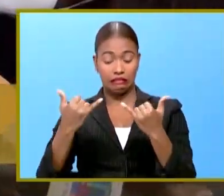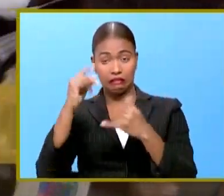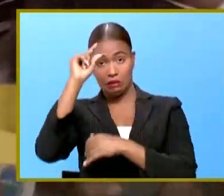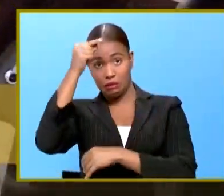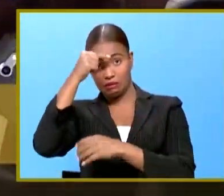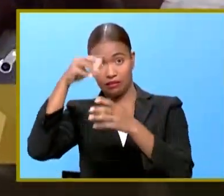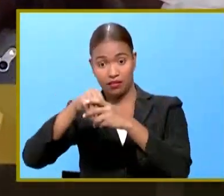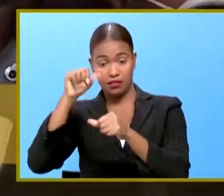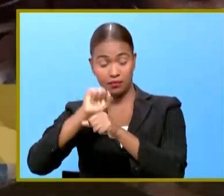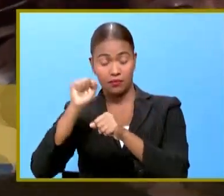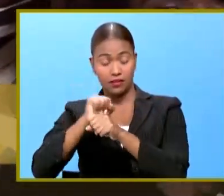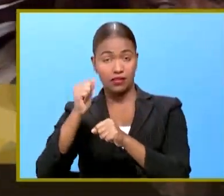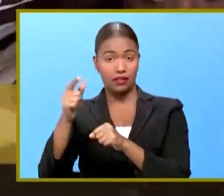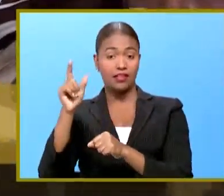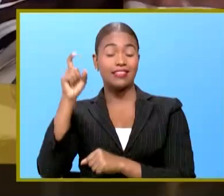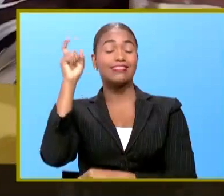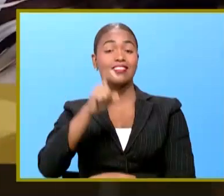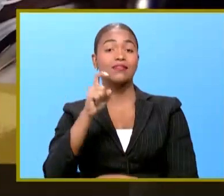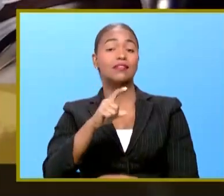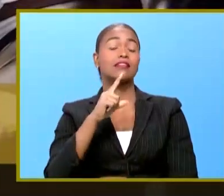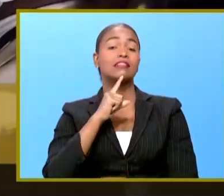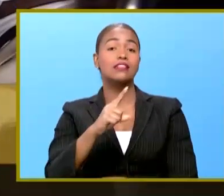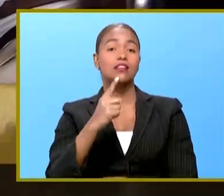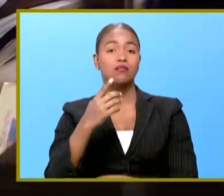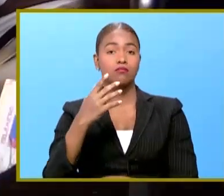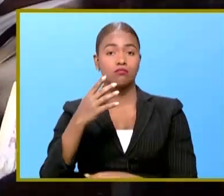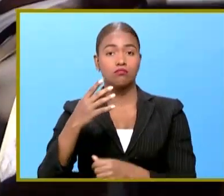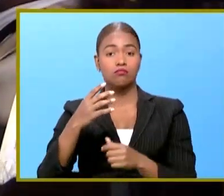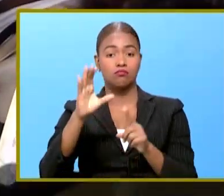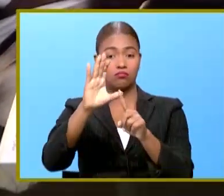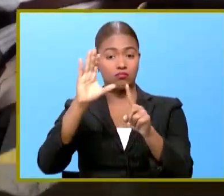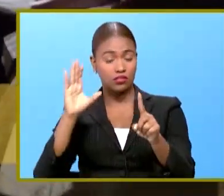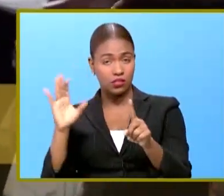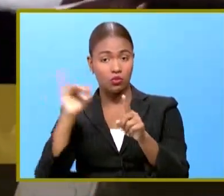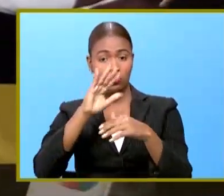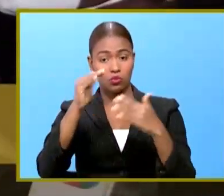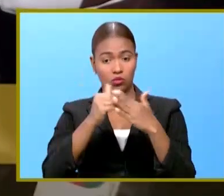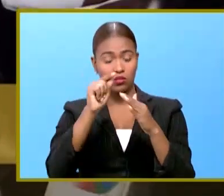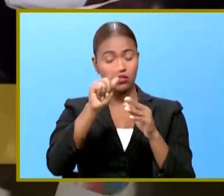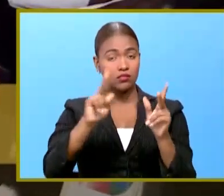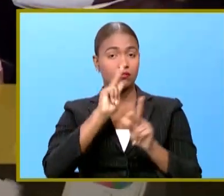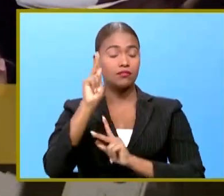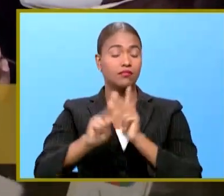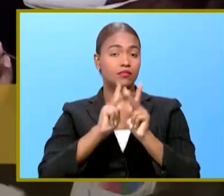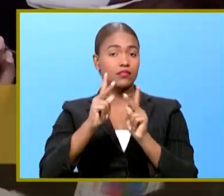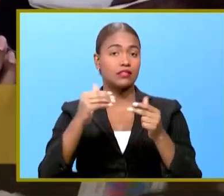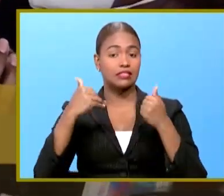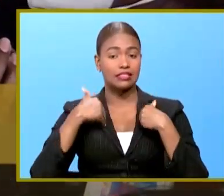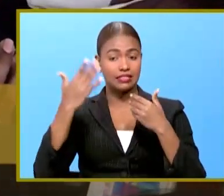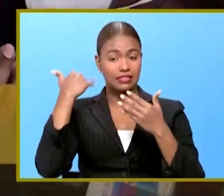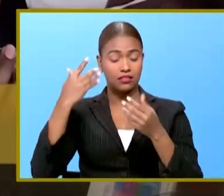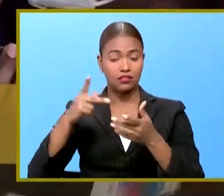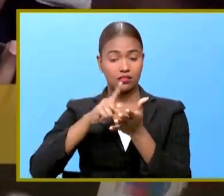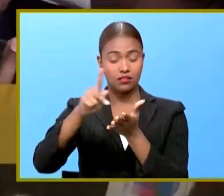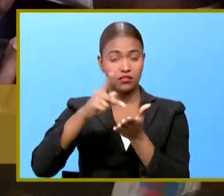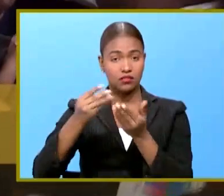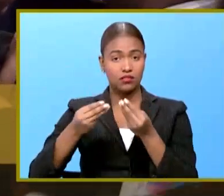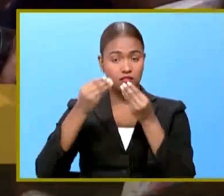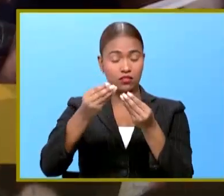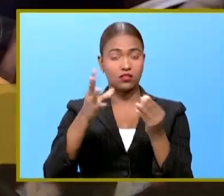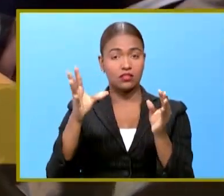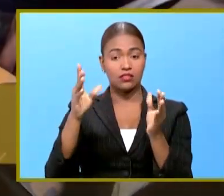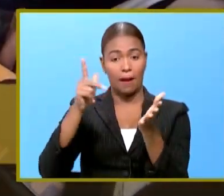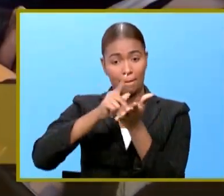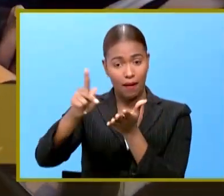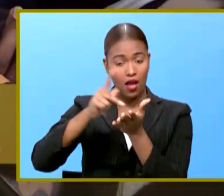tienen que ser derogadas y todas las personas que recibían un